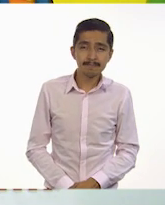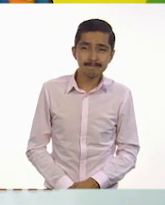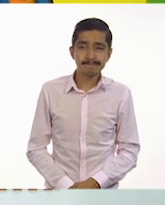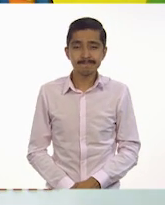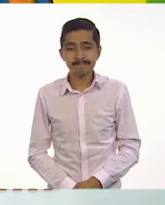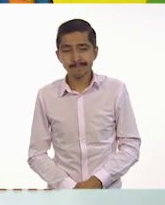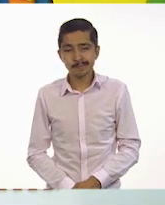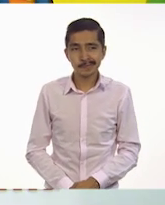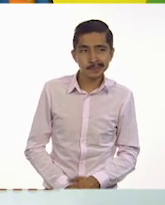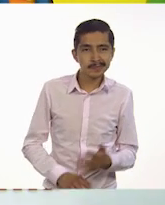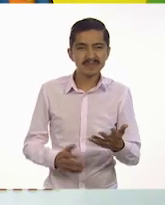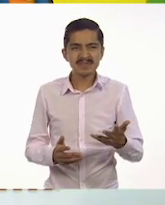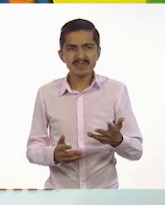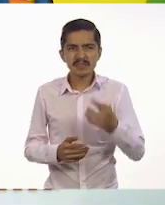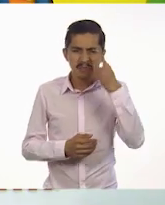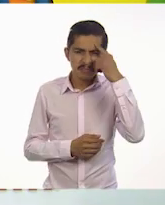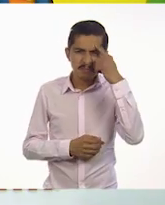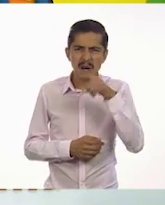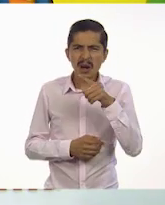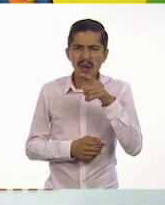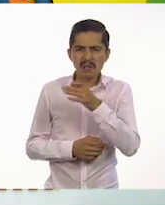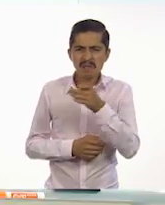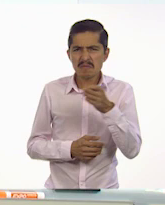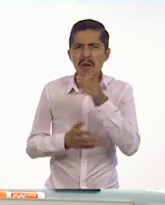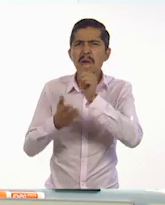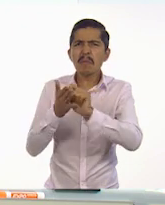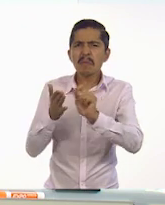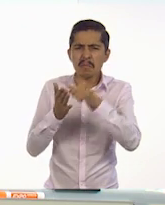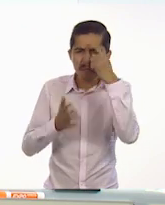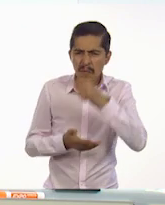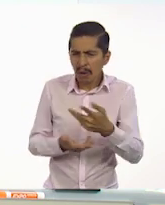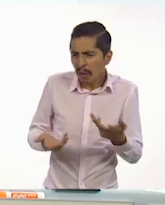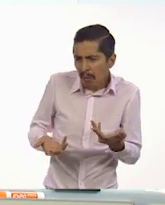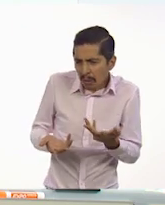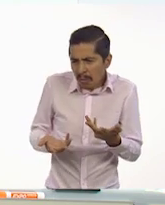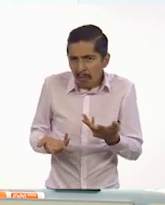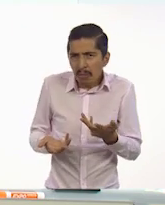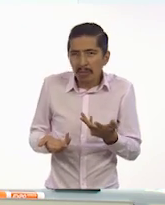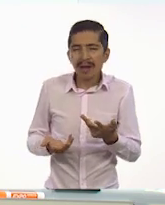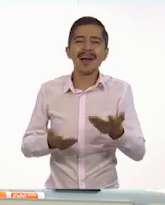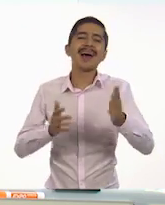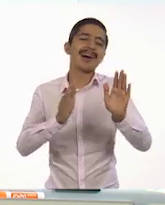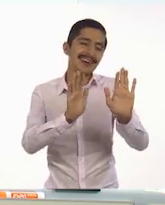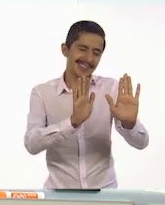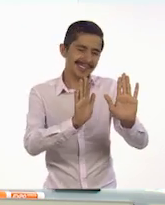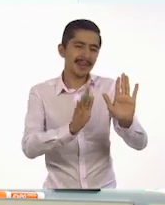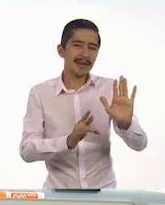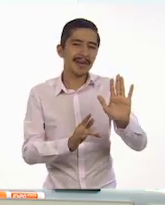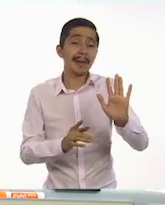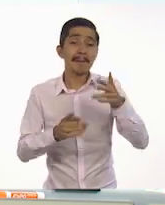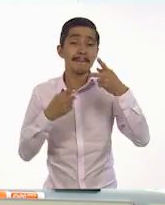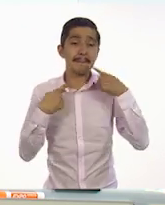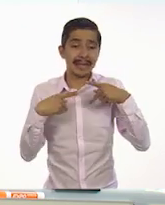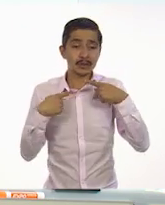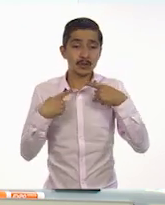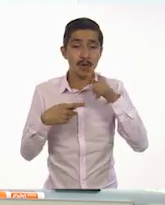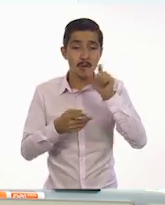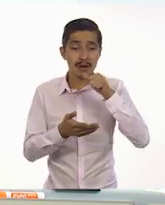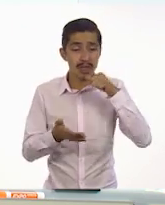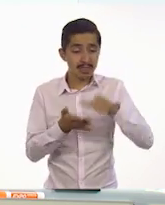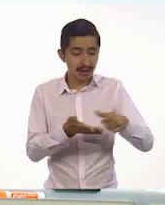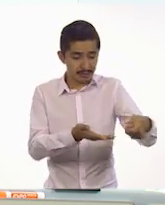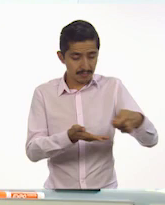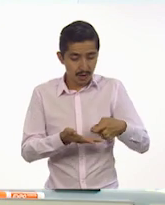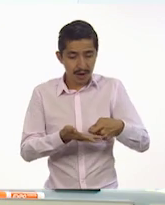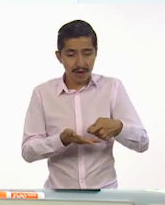¿Para qué se escribe la fecha, Itza? Ah, para que la persona sepa en qué día se escribe la carta